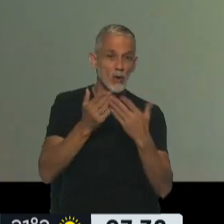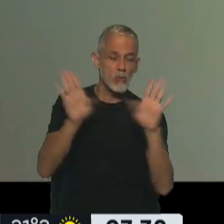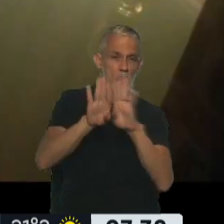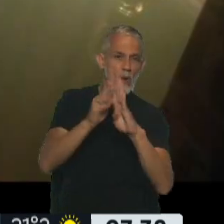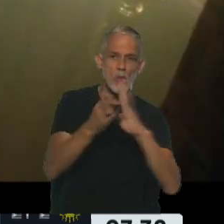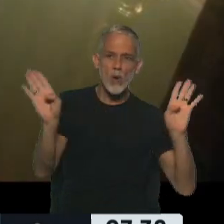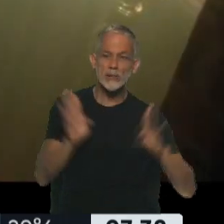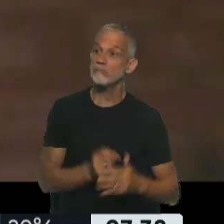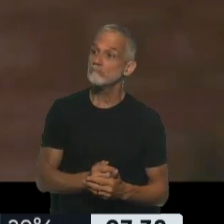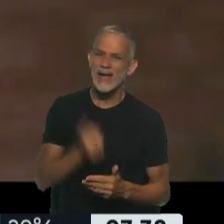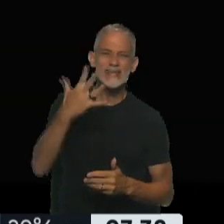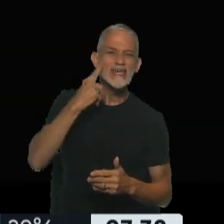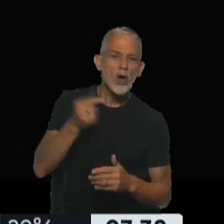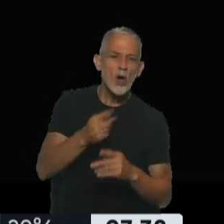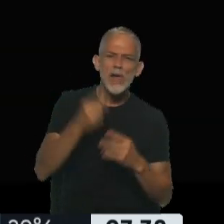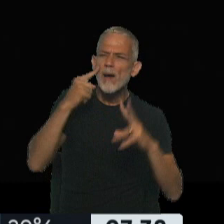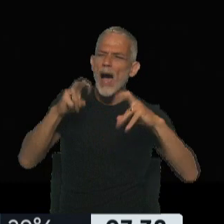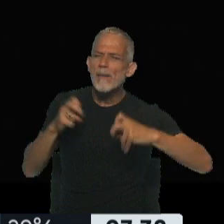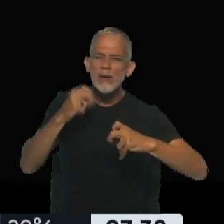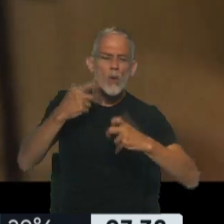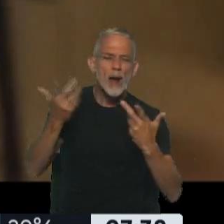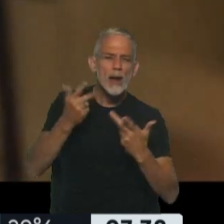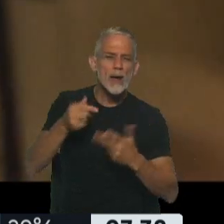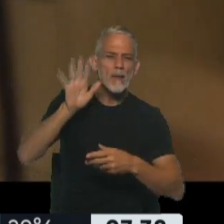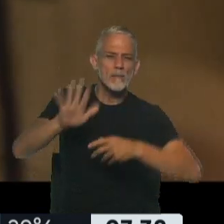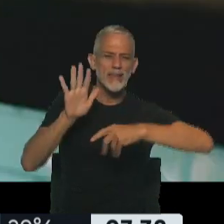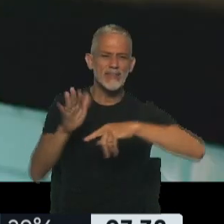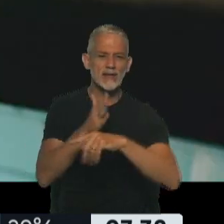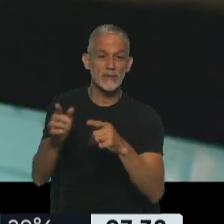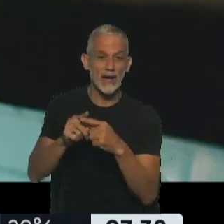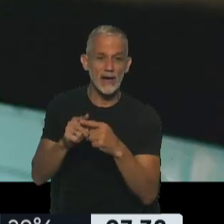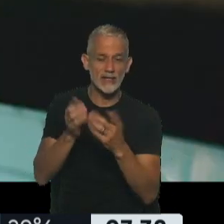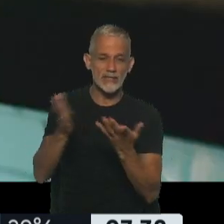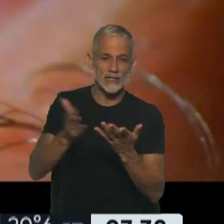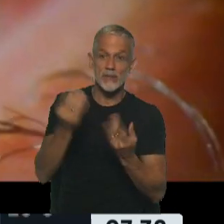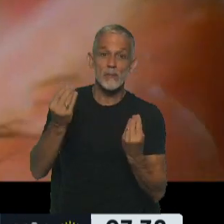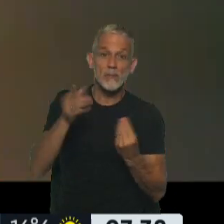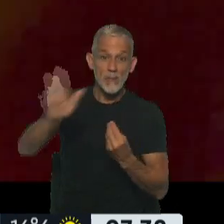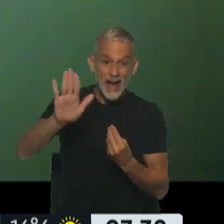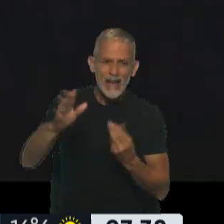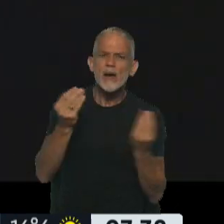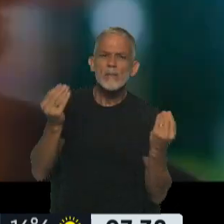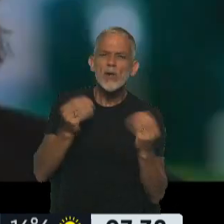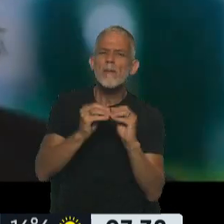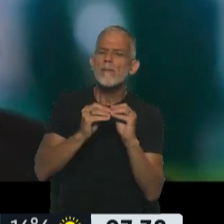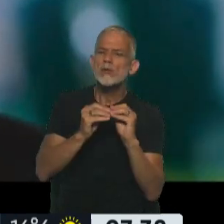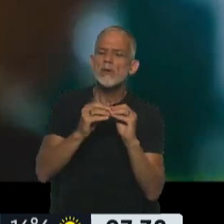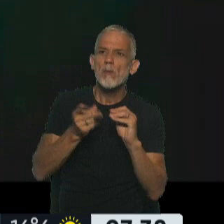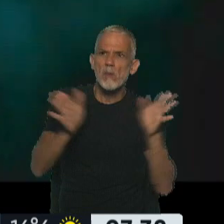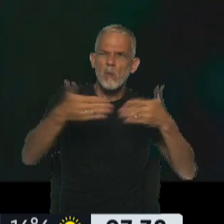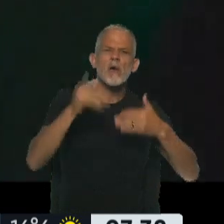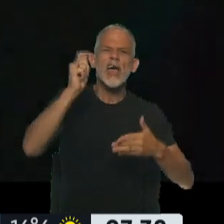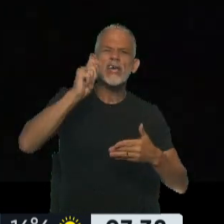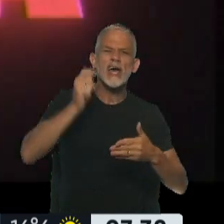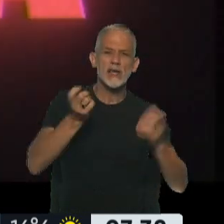puerta le dicen, tenés cinco días para averiguar y vengarte, por qué estuviste ahí y cuál fue el motivo por el cual, y quién te